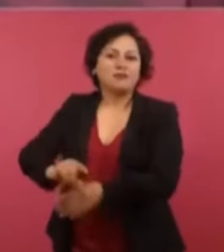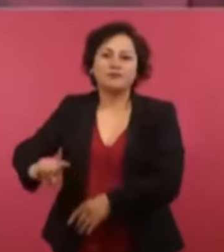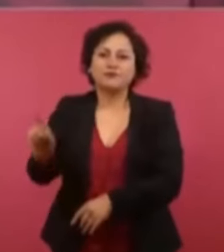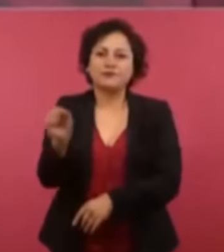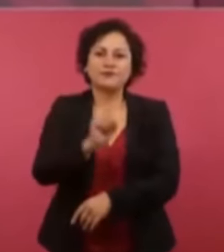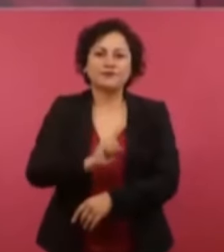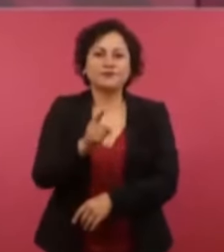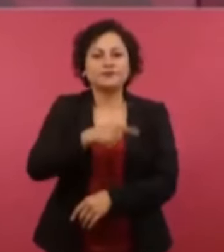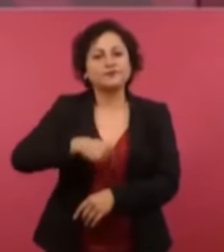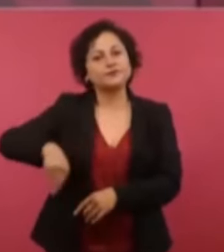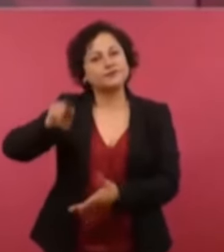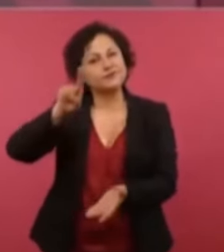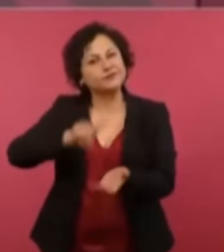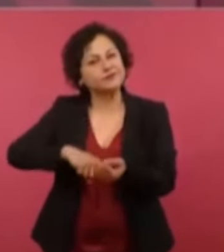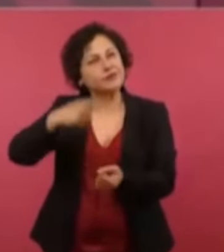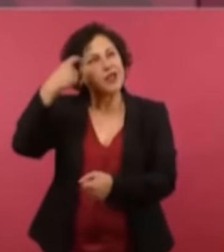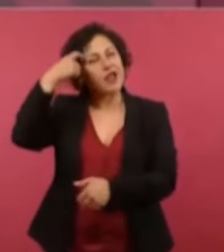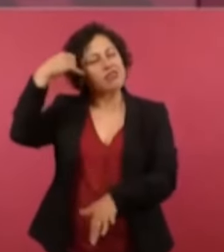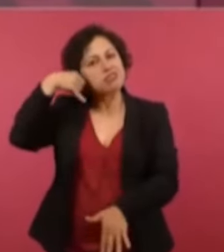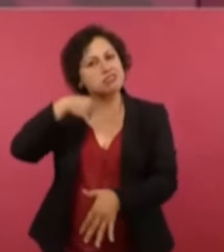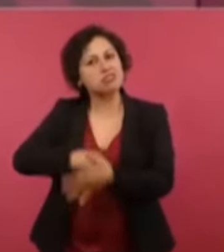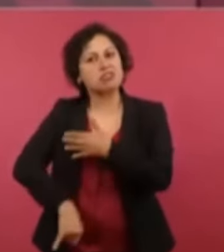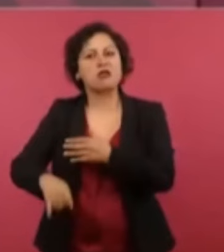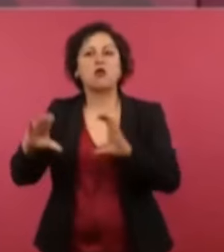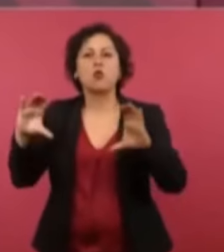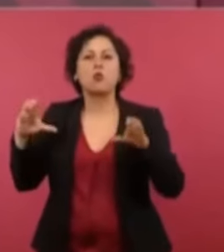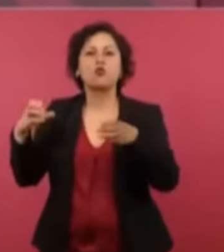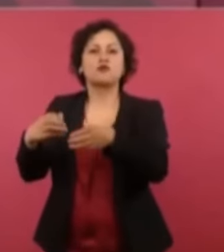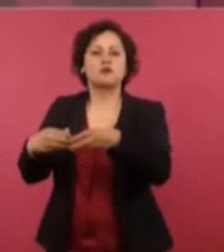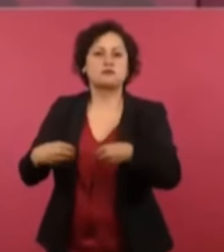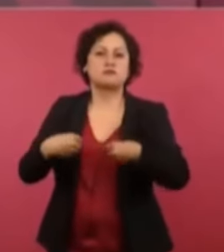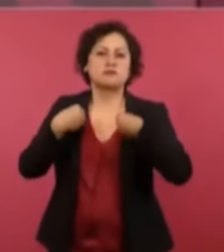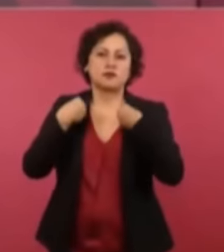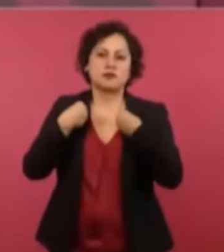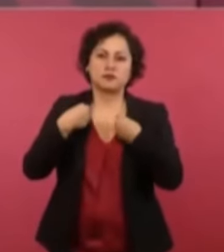es algo excepcional, único,